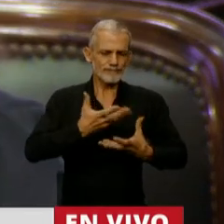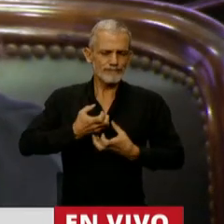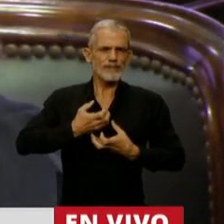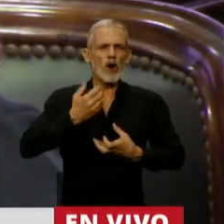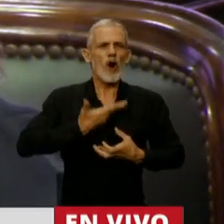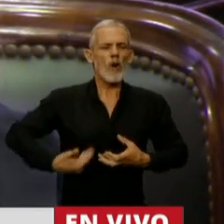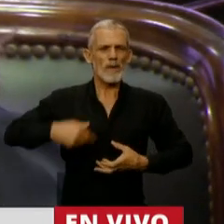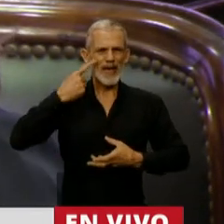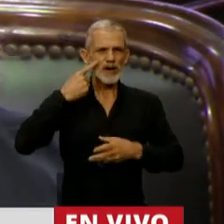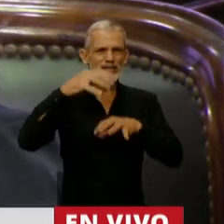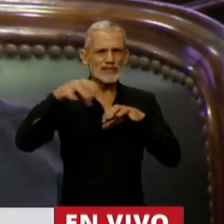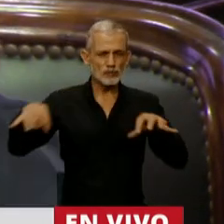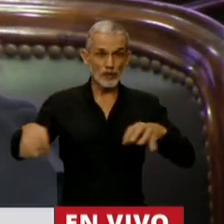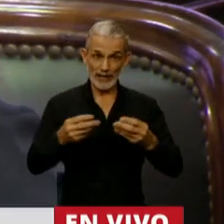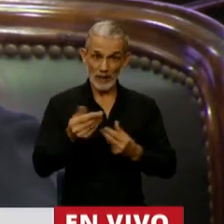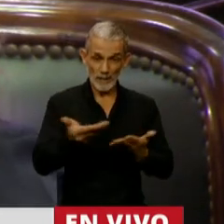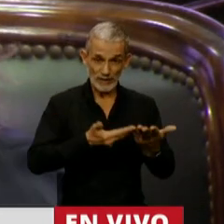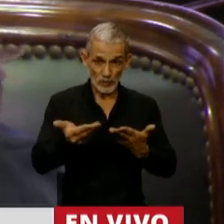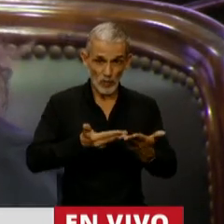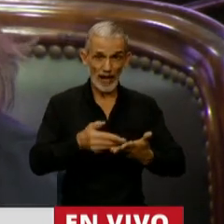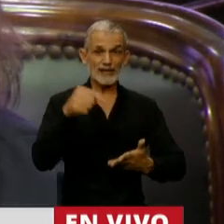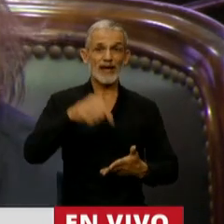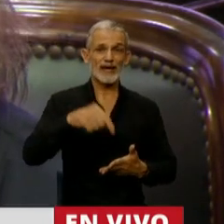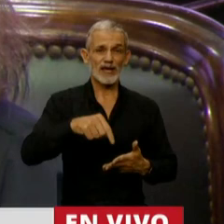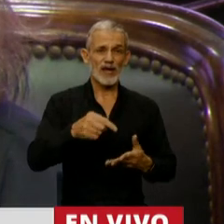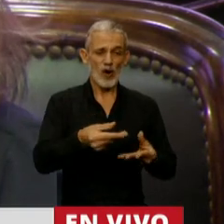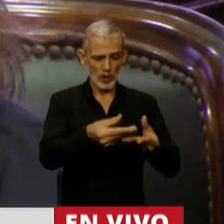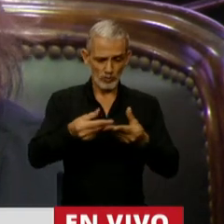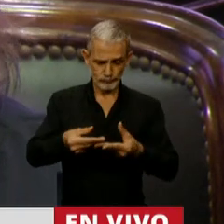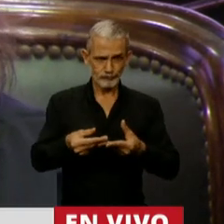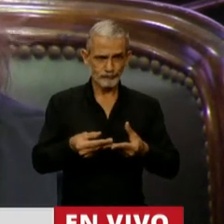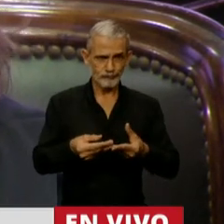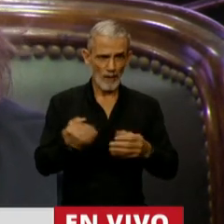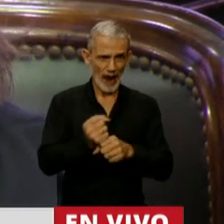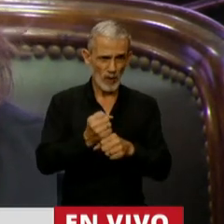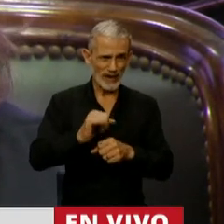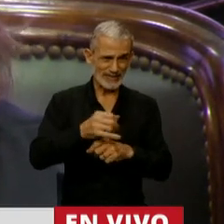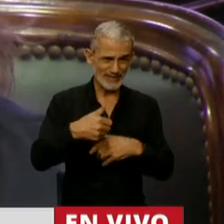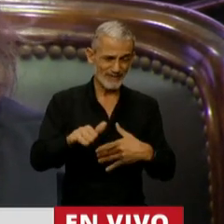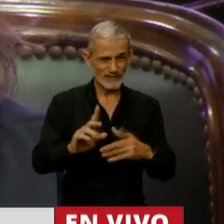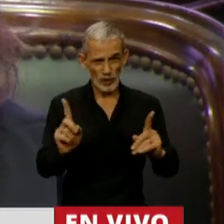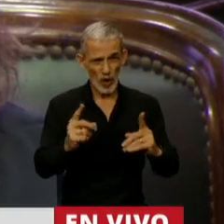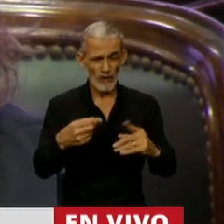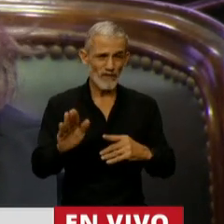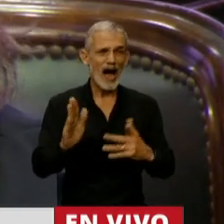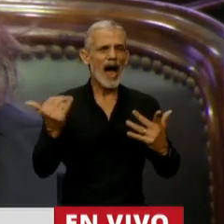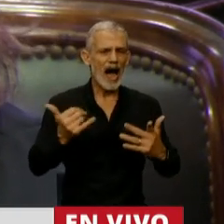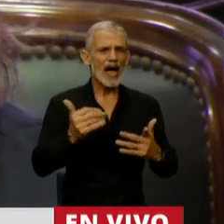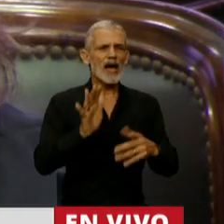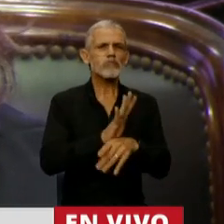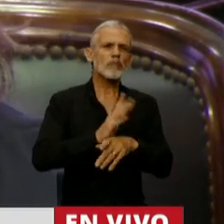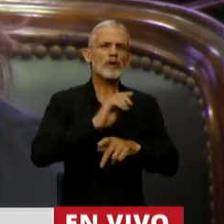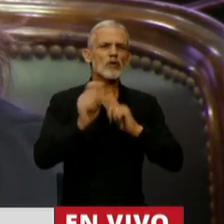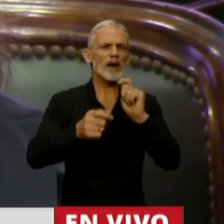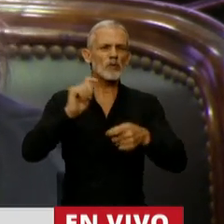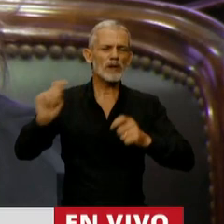Y este presupuesto que hoy está a nuestra consideración está plagado de delegaciones, de